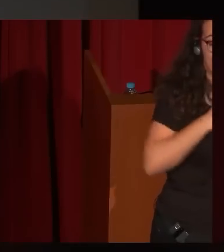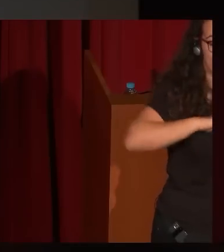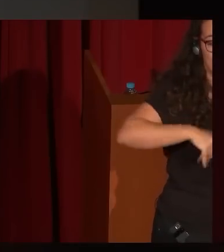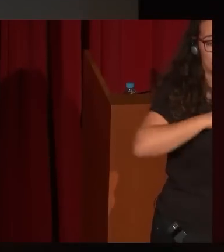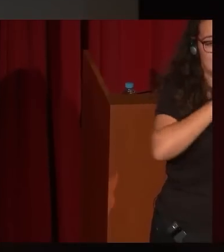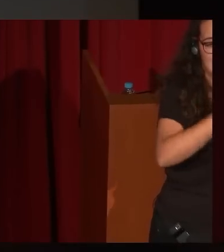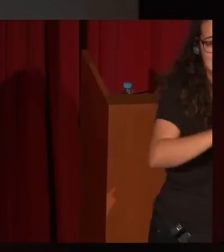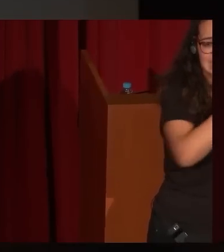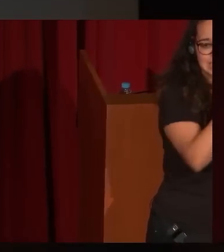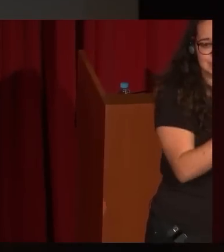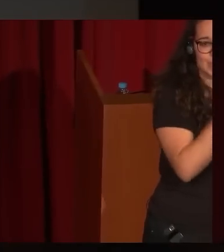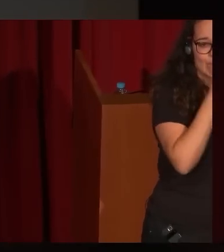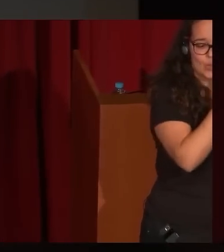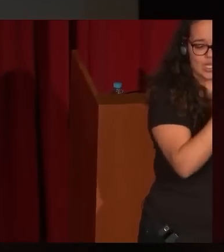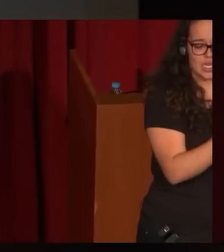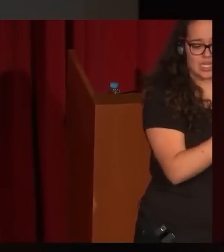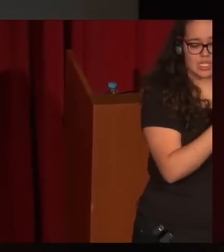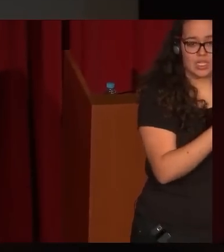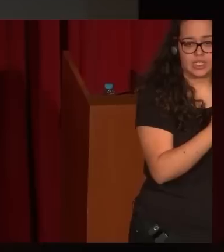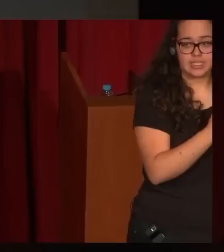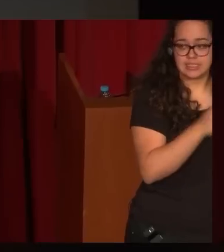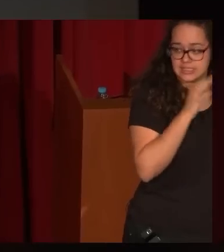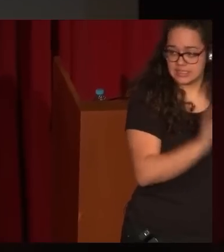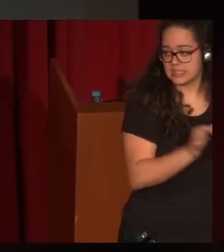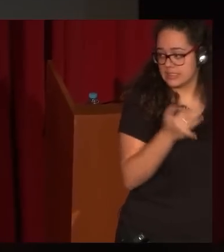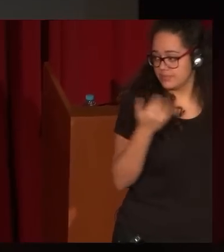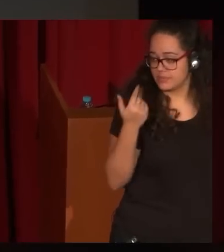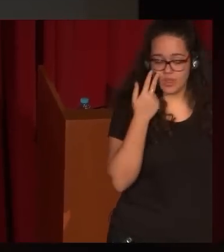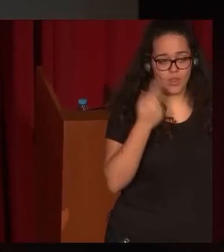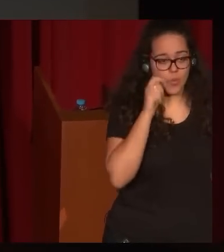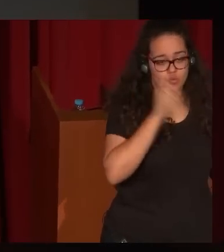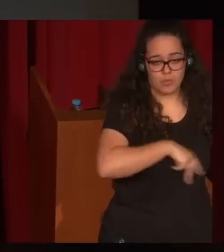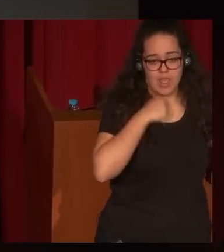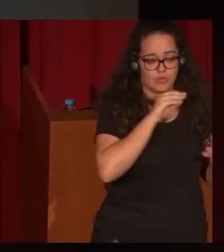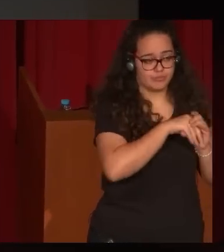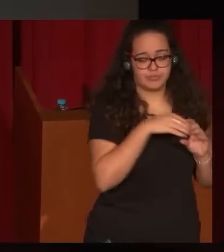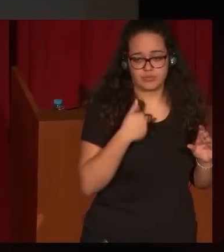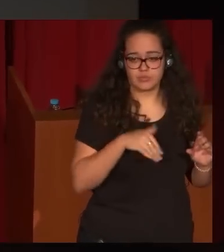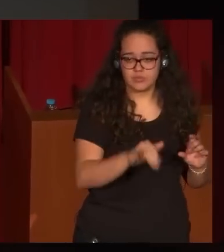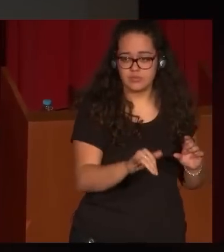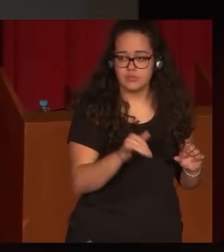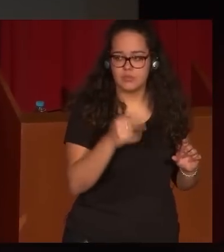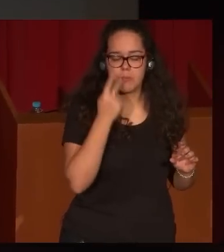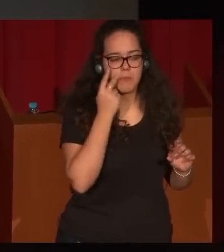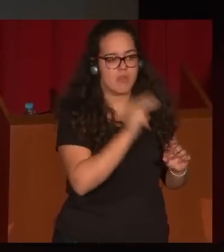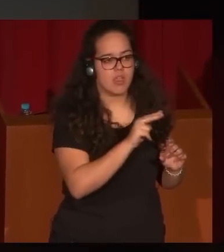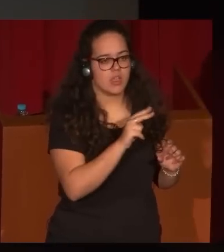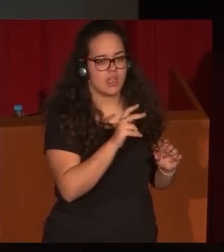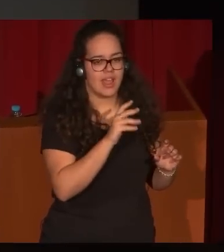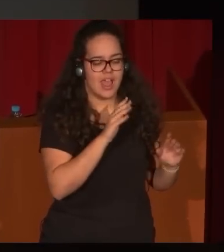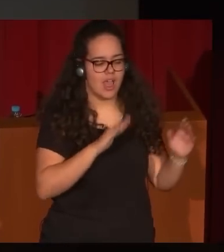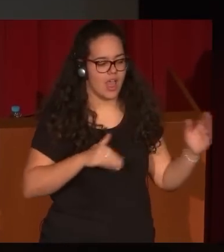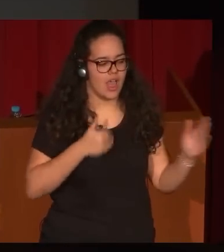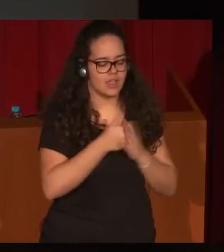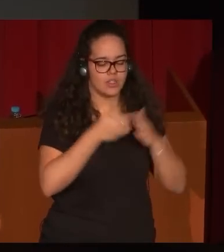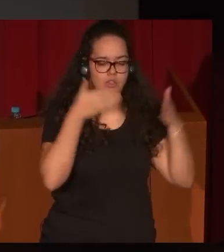paisajes en acuarela desde luego que se conserva en este Museo del Prado en el que vemos más claramente hacia dónde Lucas quiere llegar al